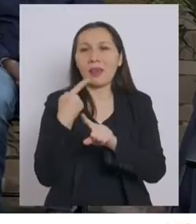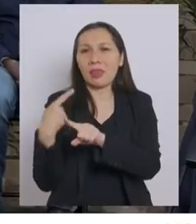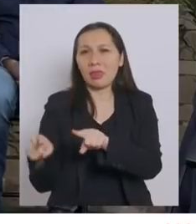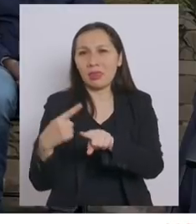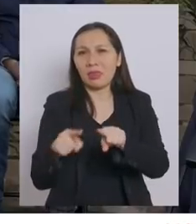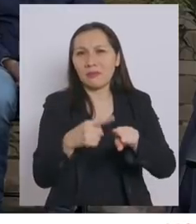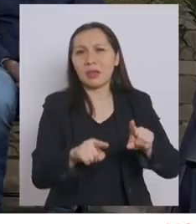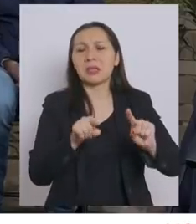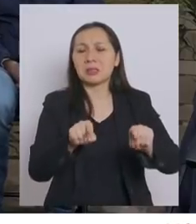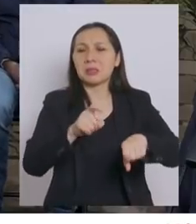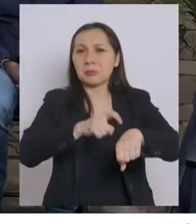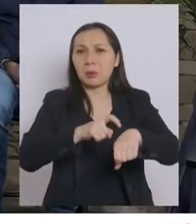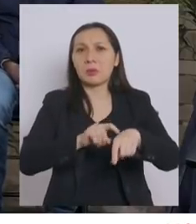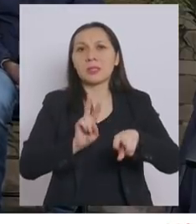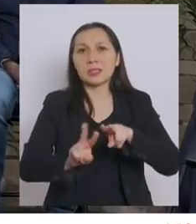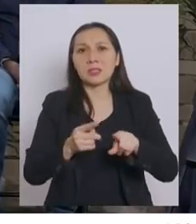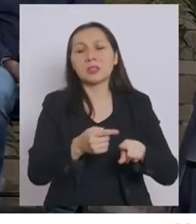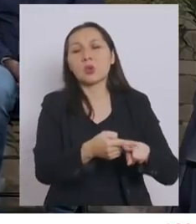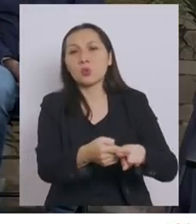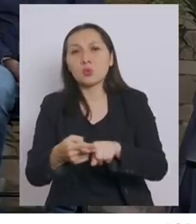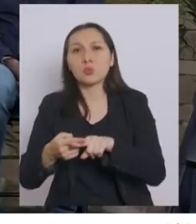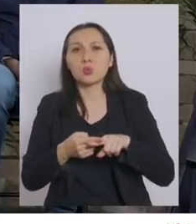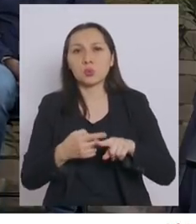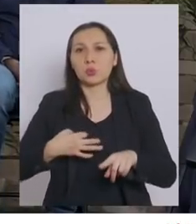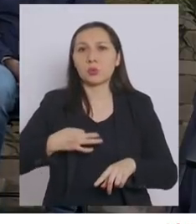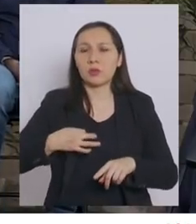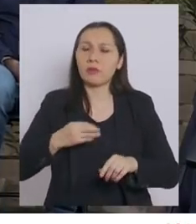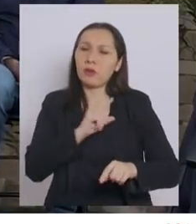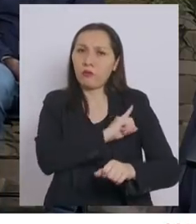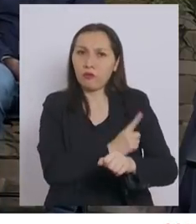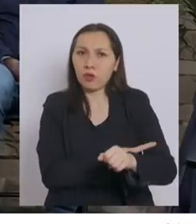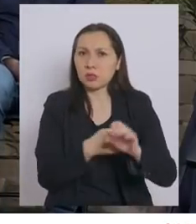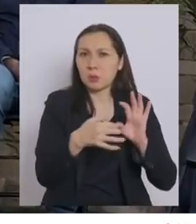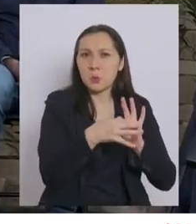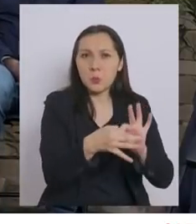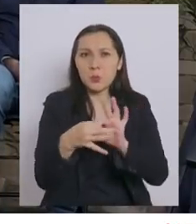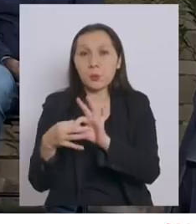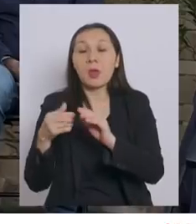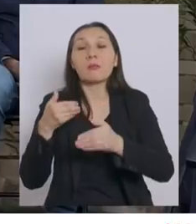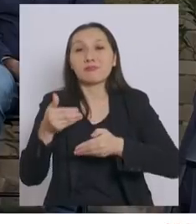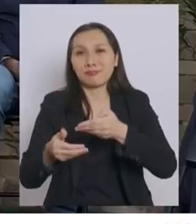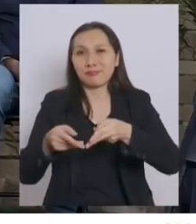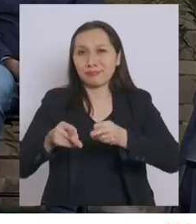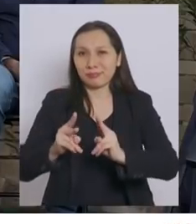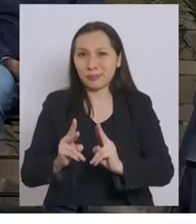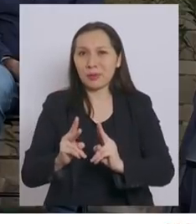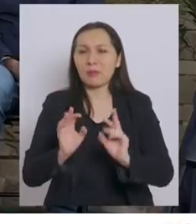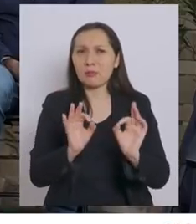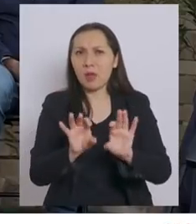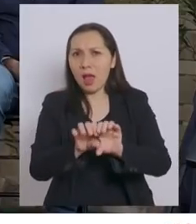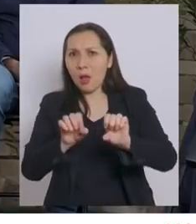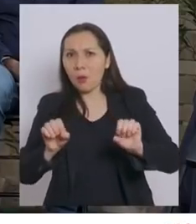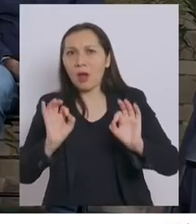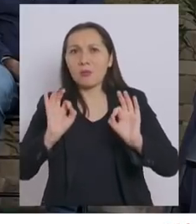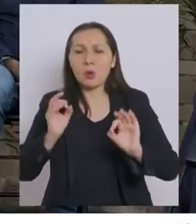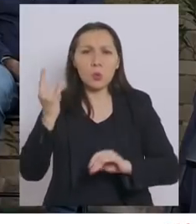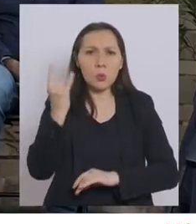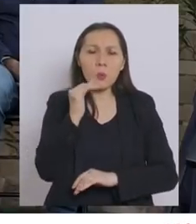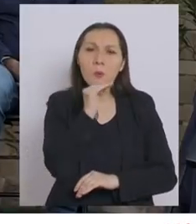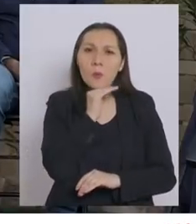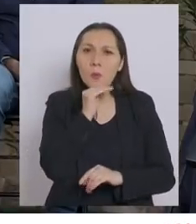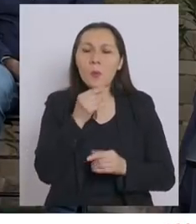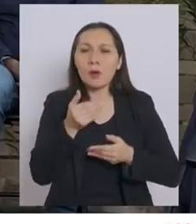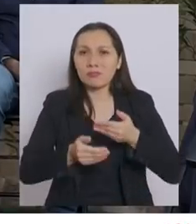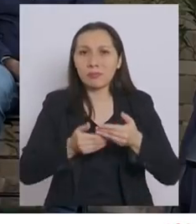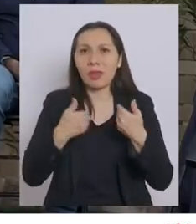distintas instancias hemos realizado con la sociedad civil fortaleciendo vínculos los que nos permitan avanzar de forma coordinada y con sentido de urgencia